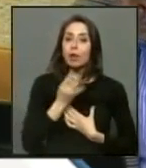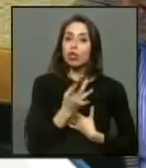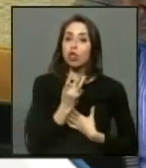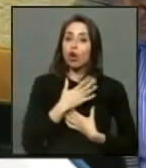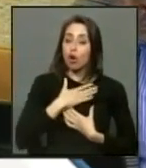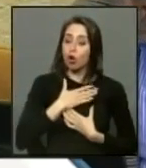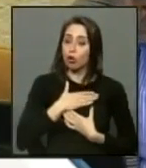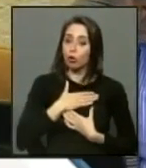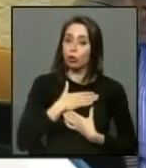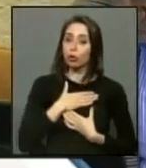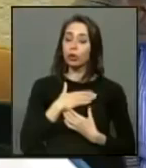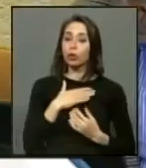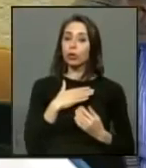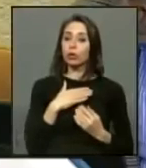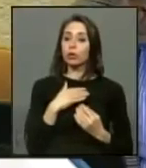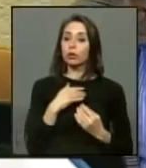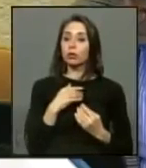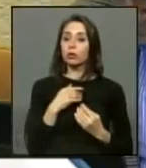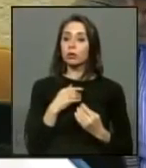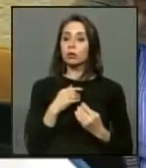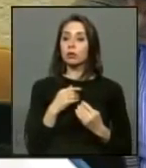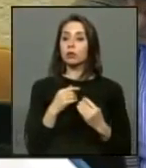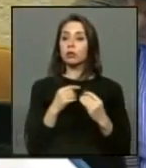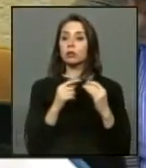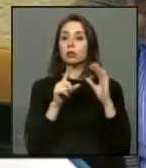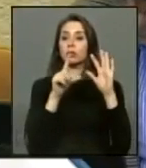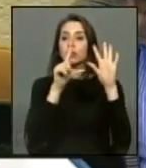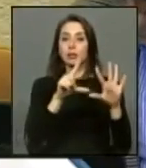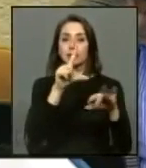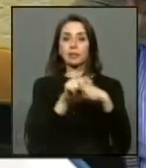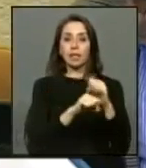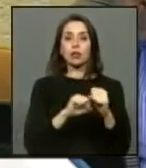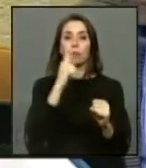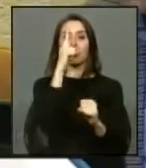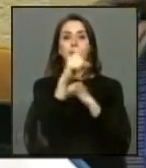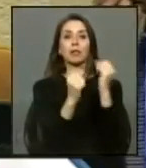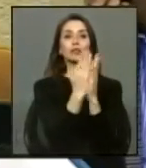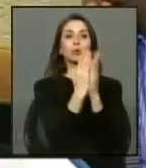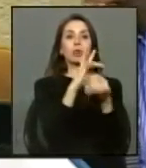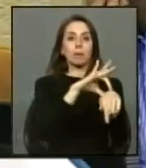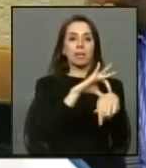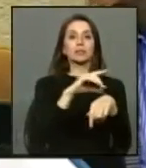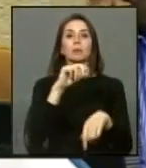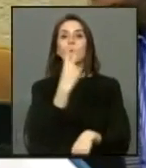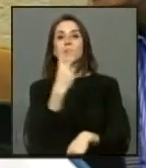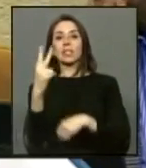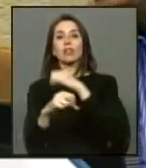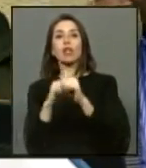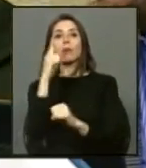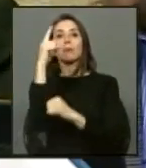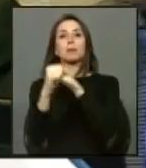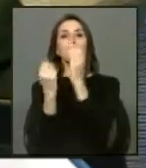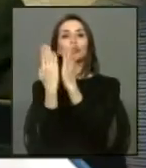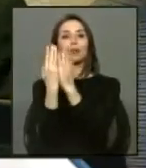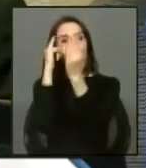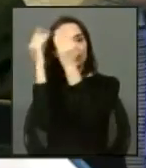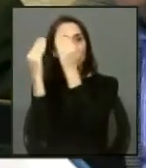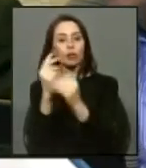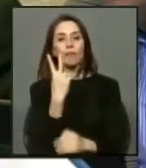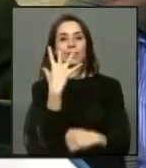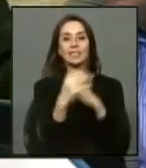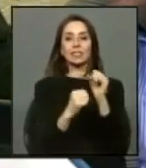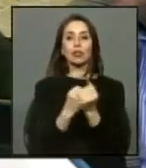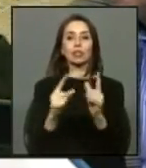personal de los 17 en primer año de medicina de los 22 en primer año de psicología de los 25